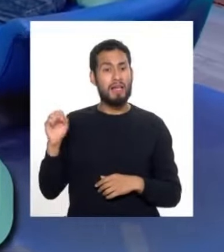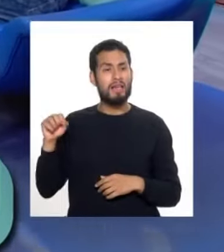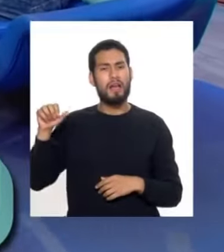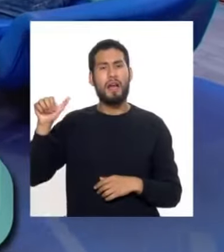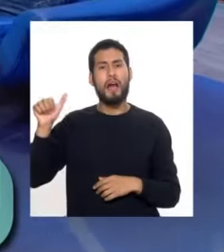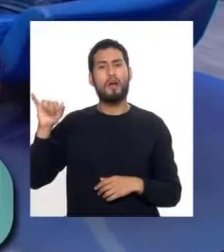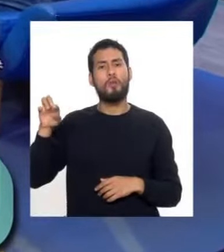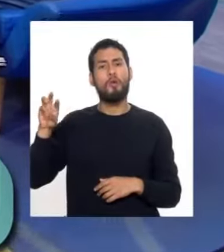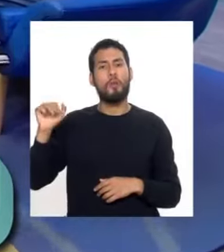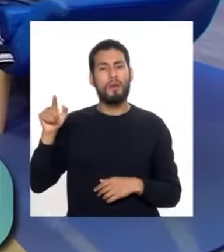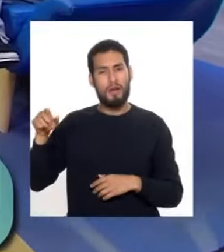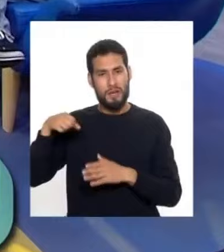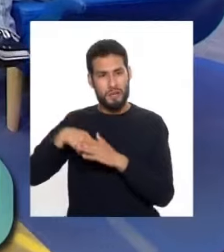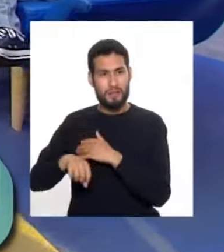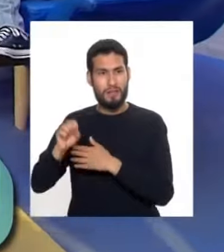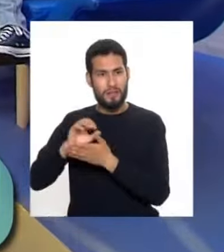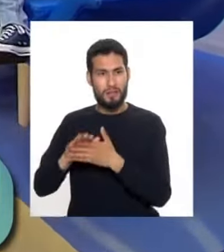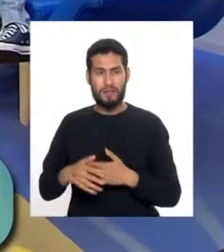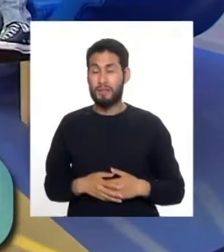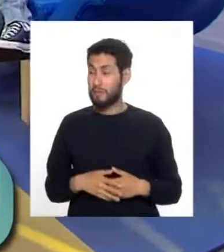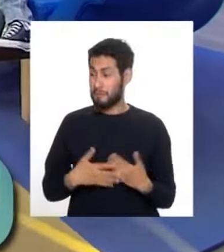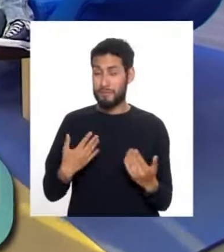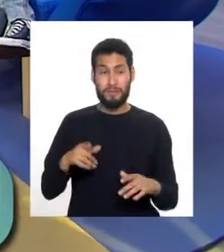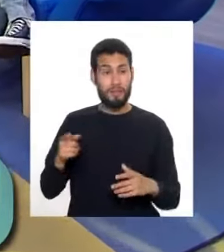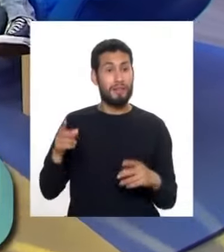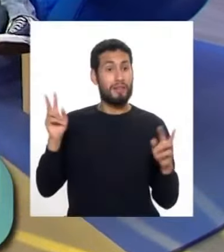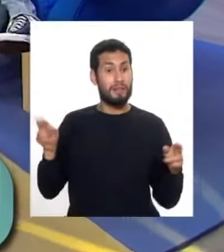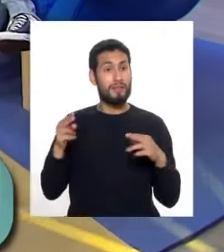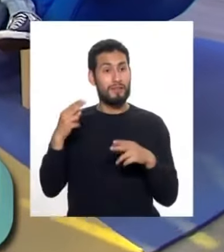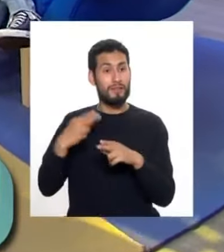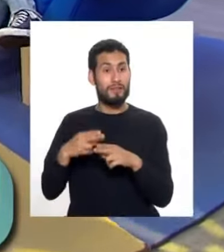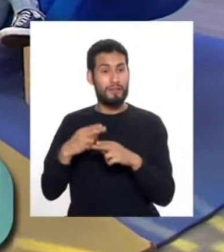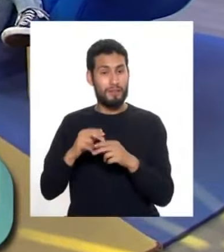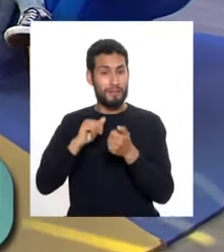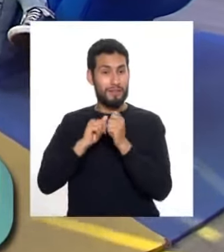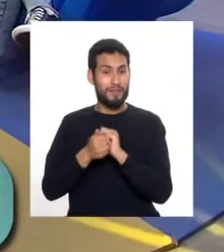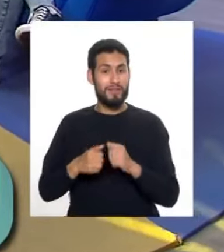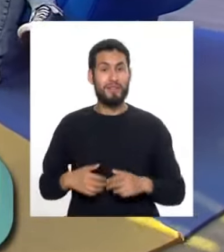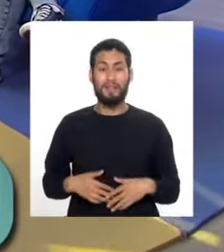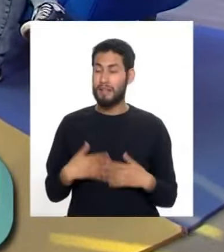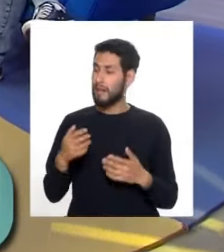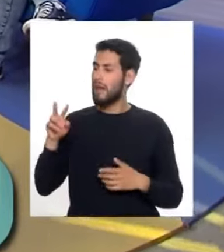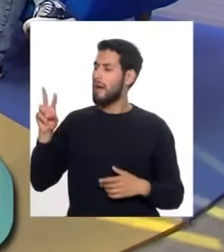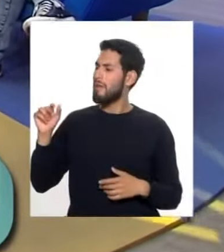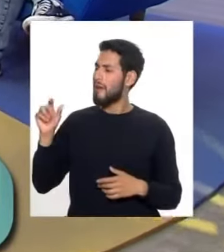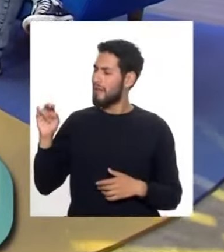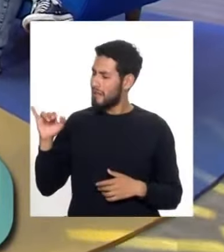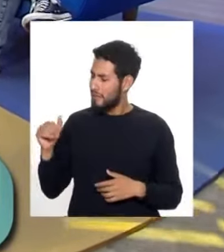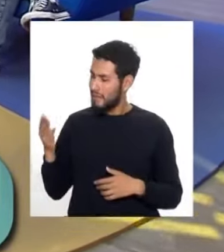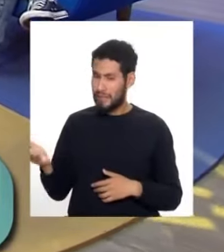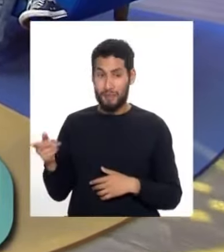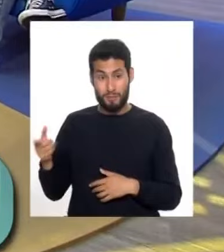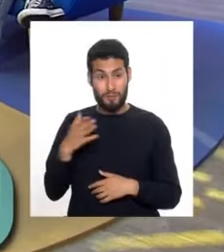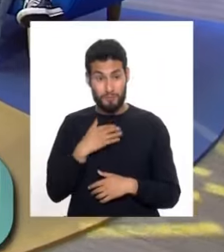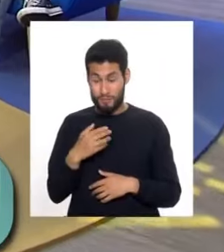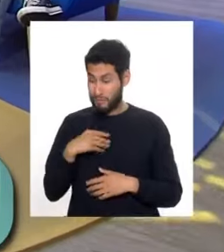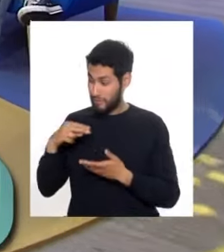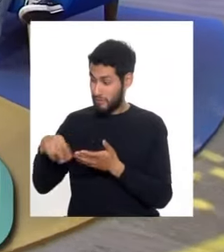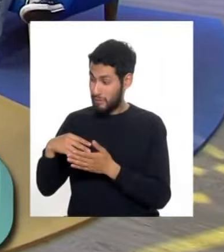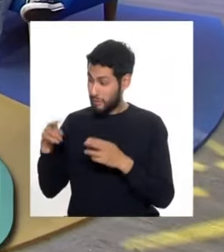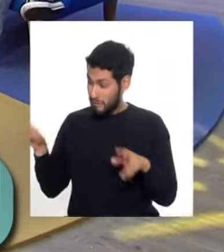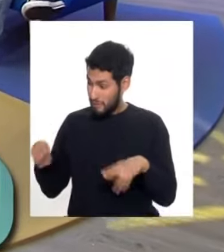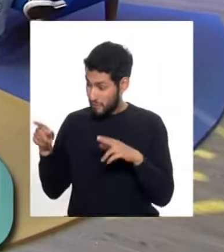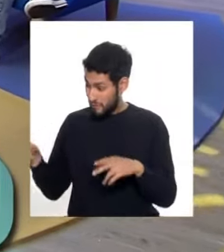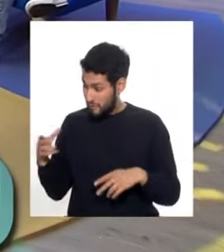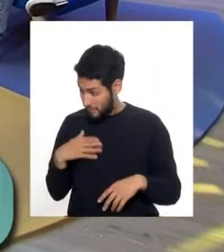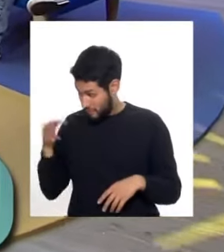El hijo del Puma sagrado, ¿no? Claro, porque ya cuando asumen ser danzantes, se cambian el nombre. Valentina, te gusta mucho bailar las danzas